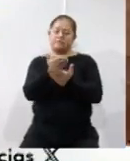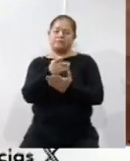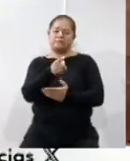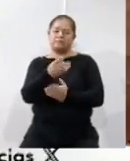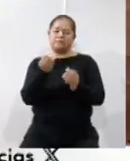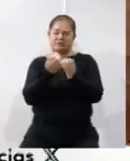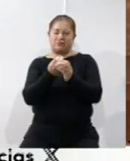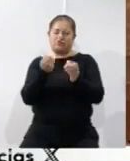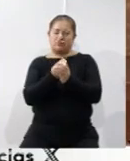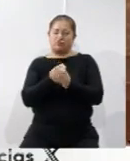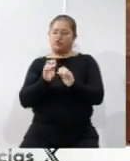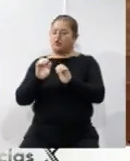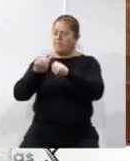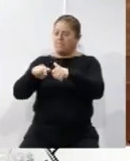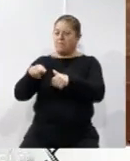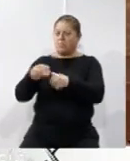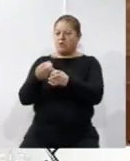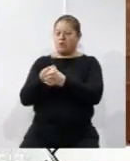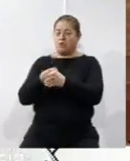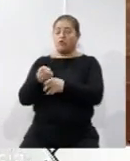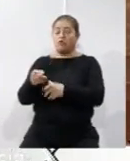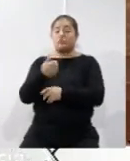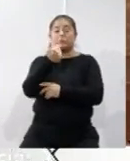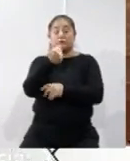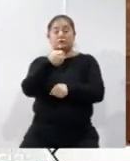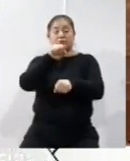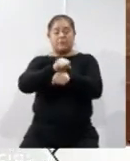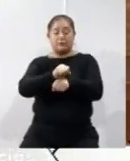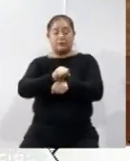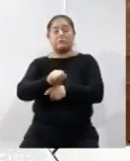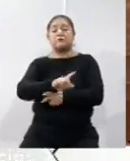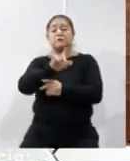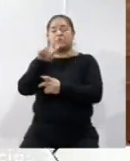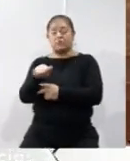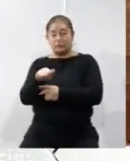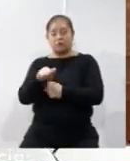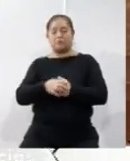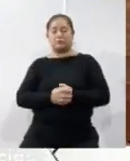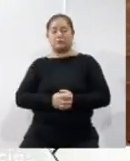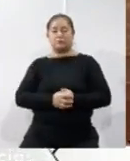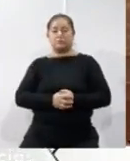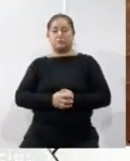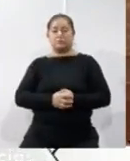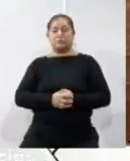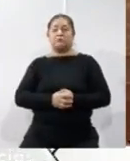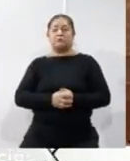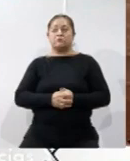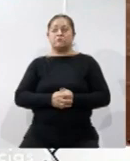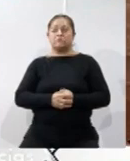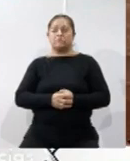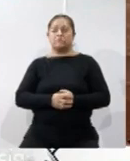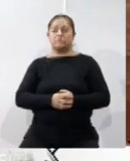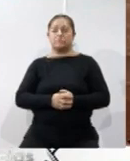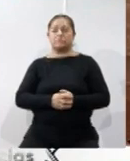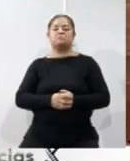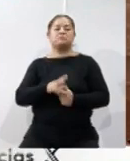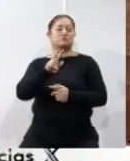curso de formación inicial, cursan estas seis semanas y después procedemos prácticamente en el